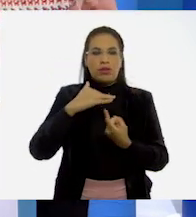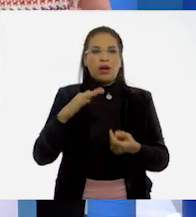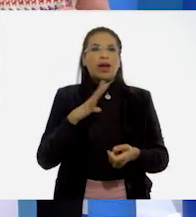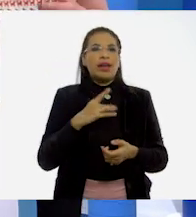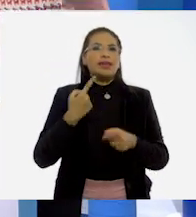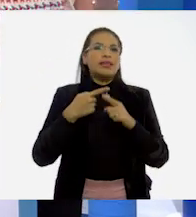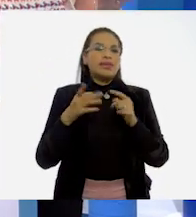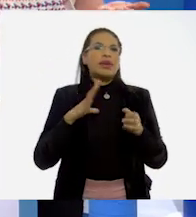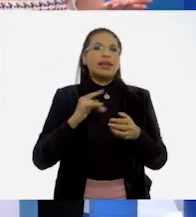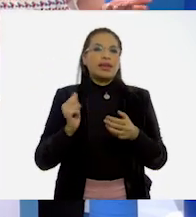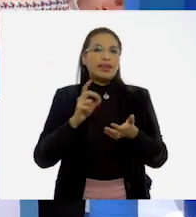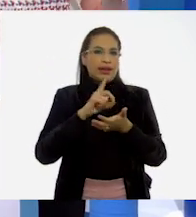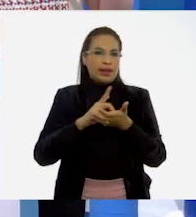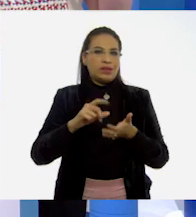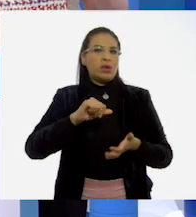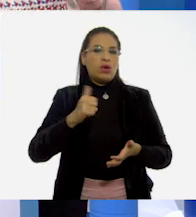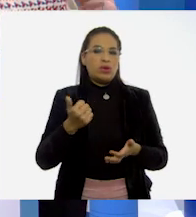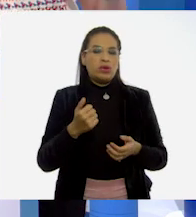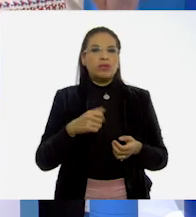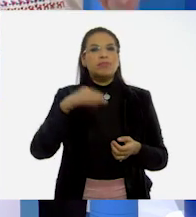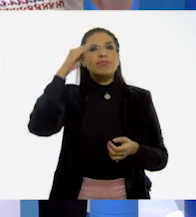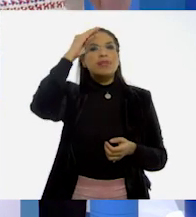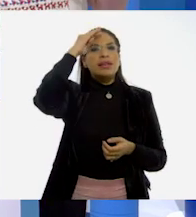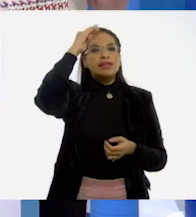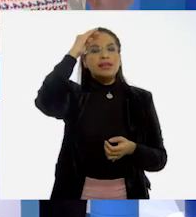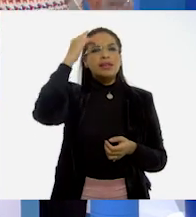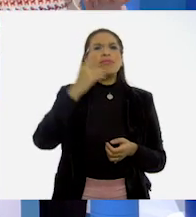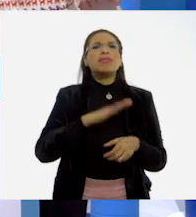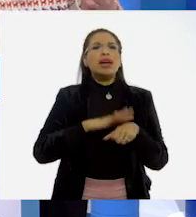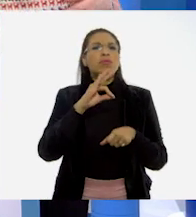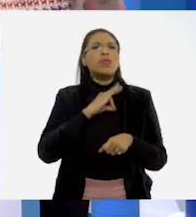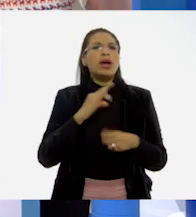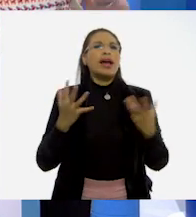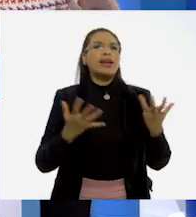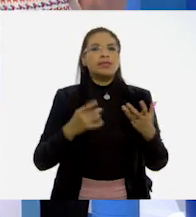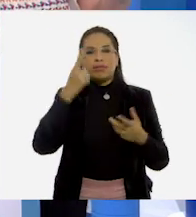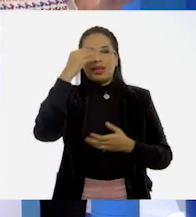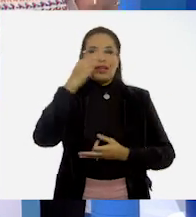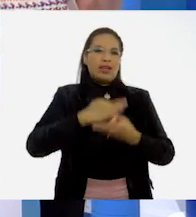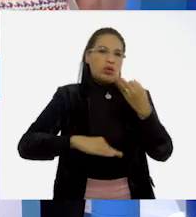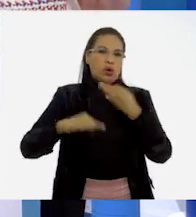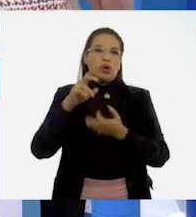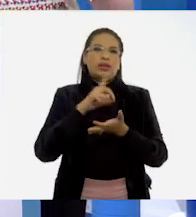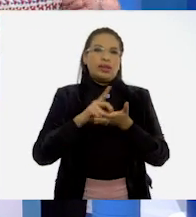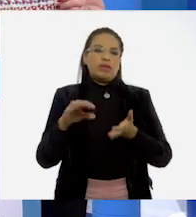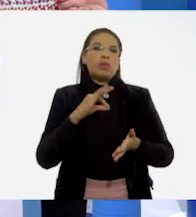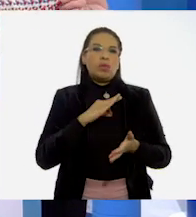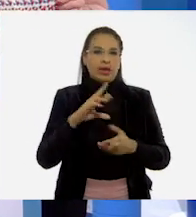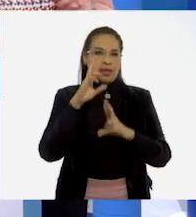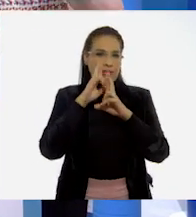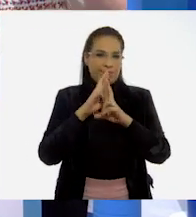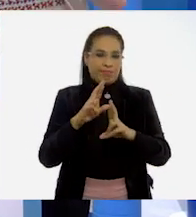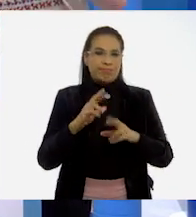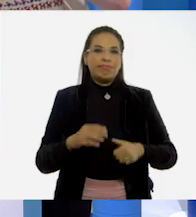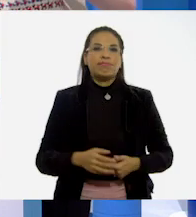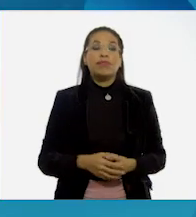relación al derecho de los otros y pensemos qué más podemos hacer para que todos los derechos puedan ser respetados. Recuerda